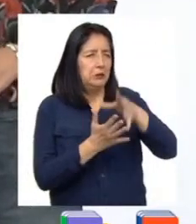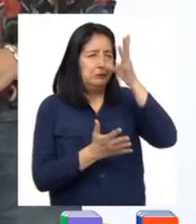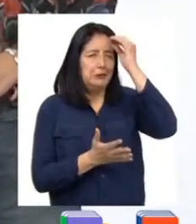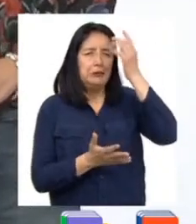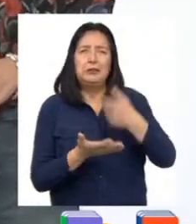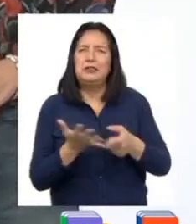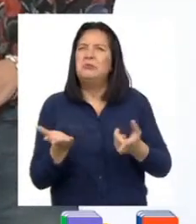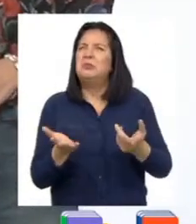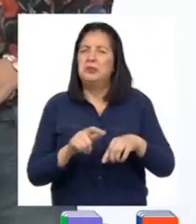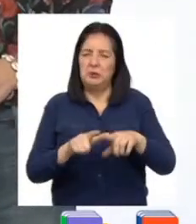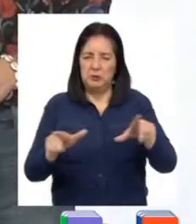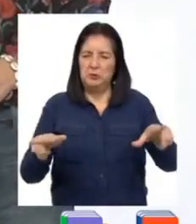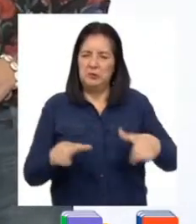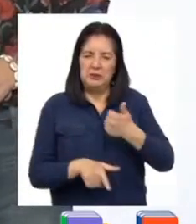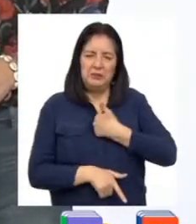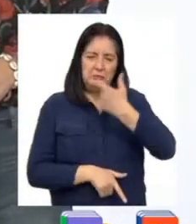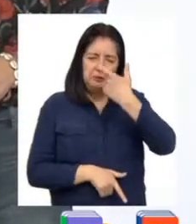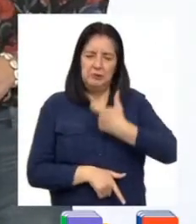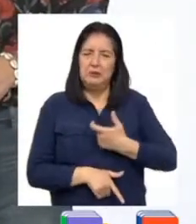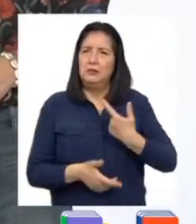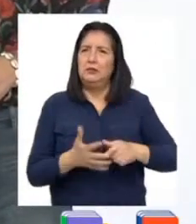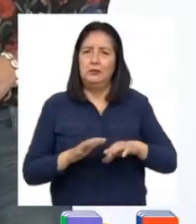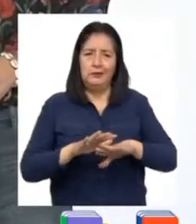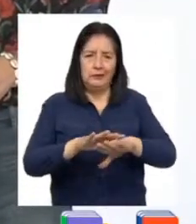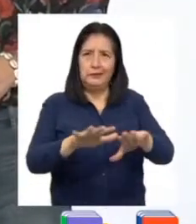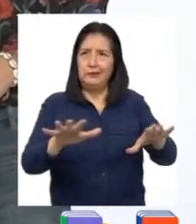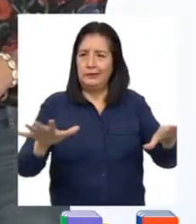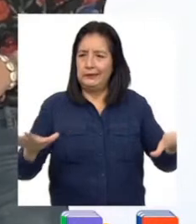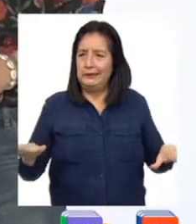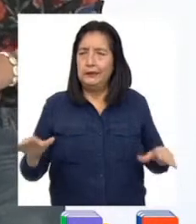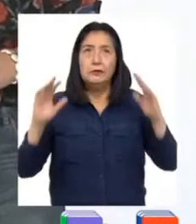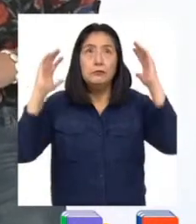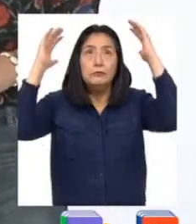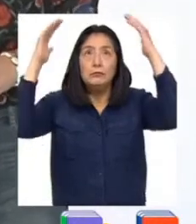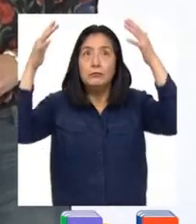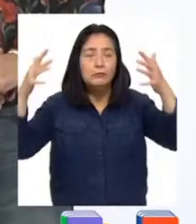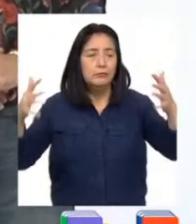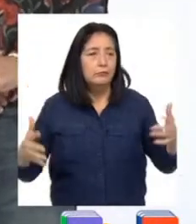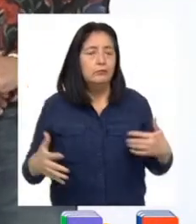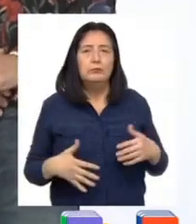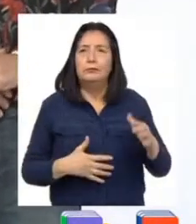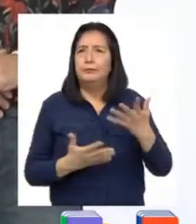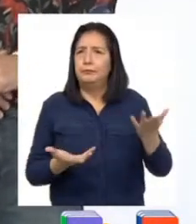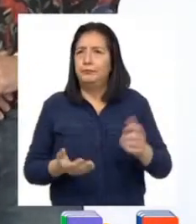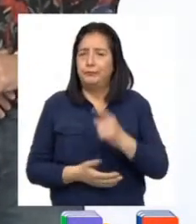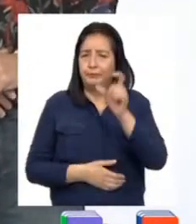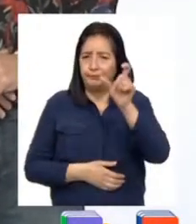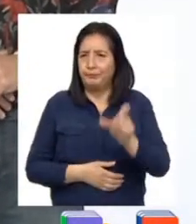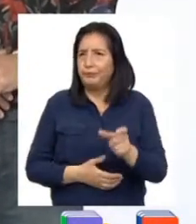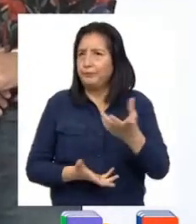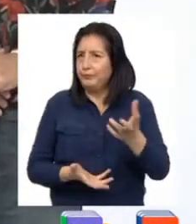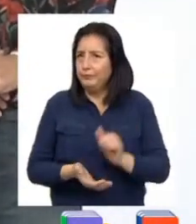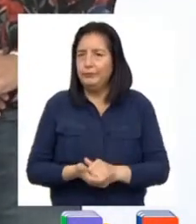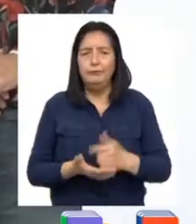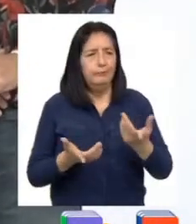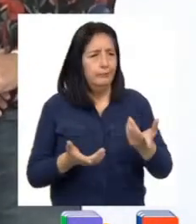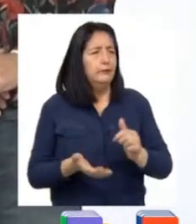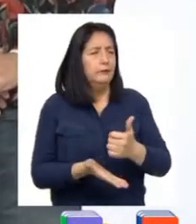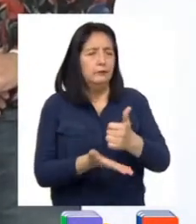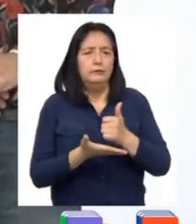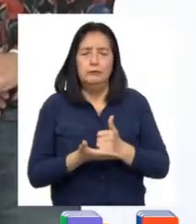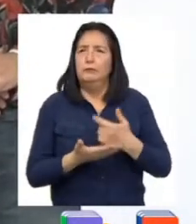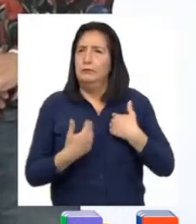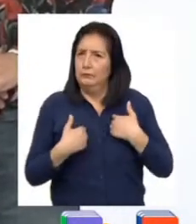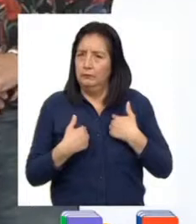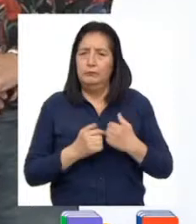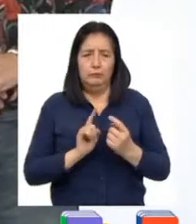el espacio personal es el área con límites invisibles que rodea a una persona y le ayuda a establecer